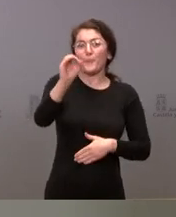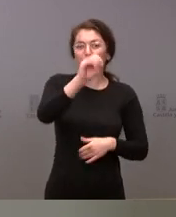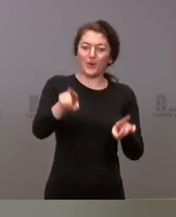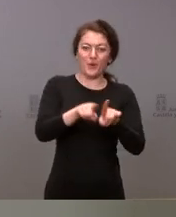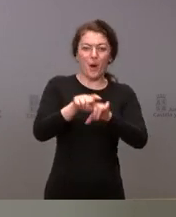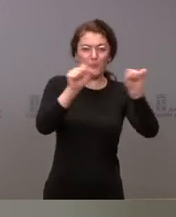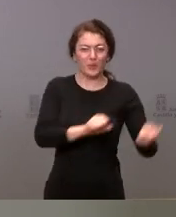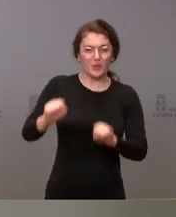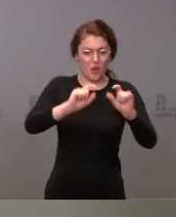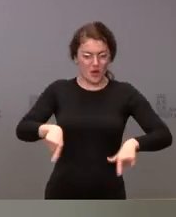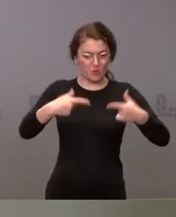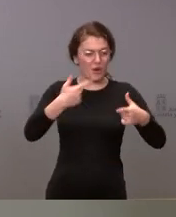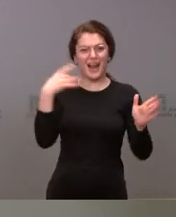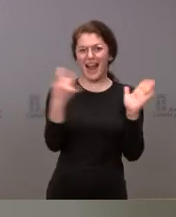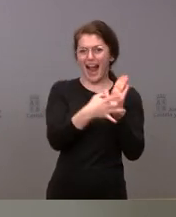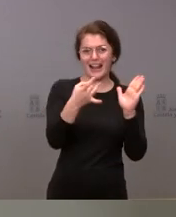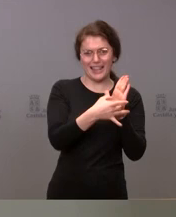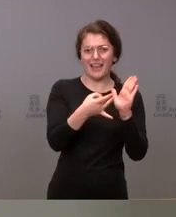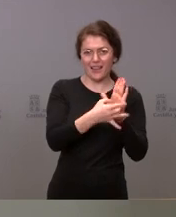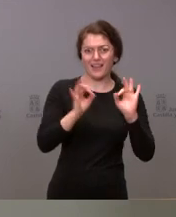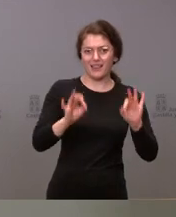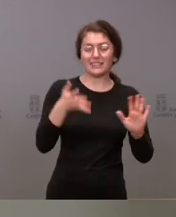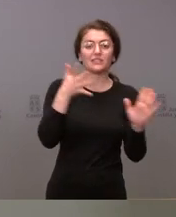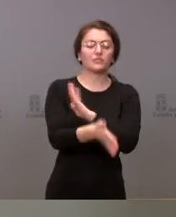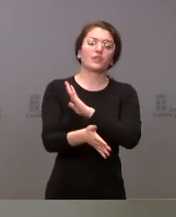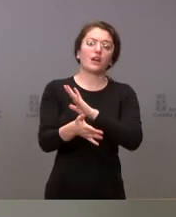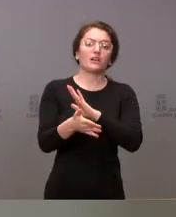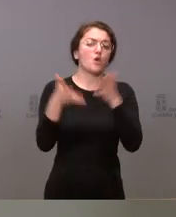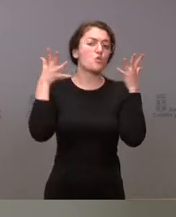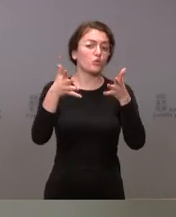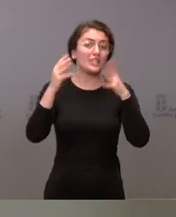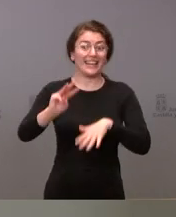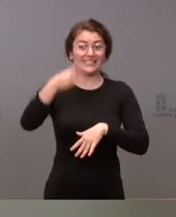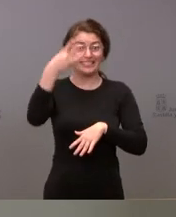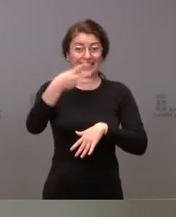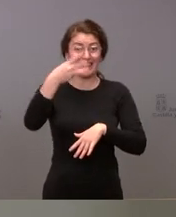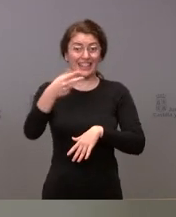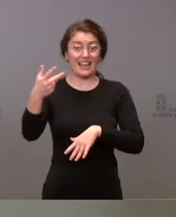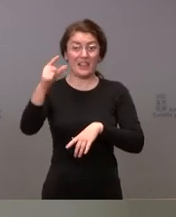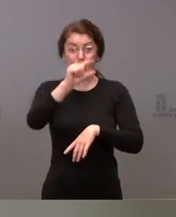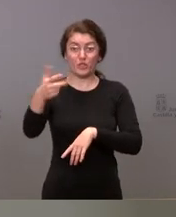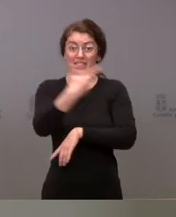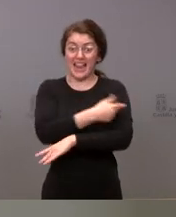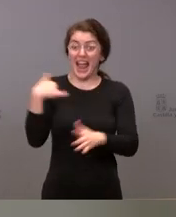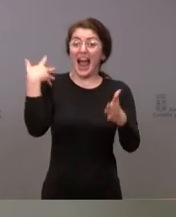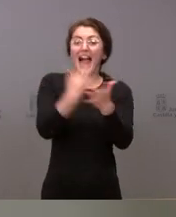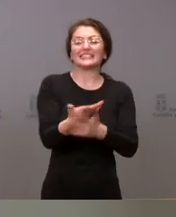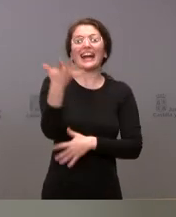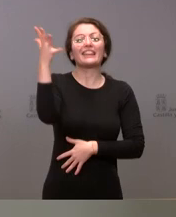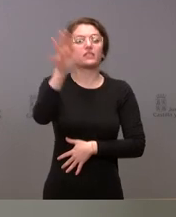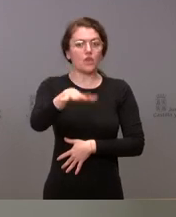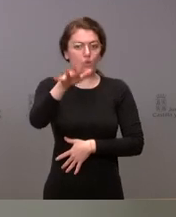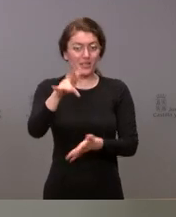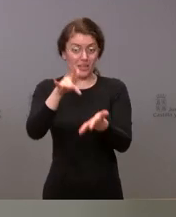calidad que la variante Delta y, por lo tanto, se recomienda que esta tercera dosis se posponga hasta el quinto mes, hasta los cinco meses de haber